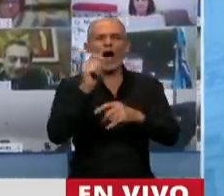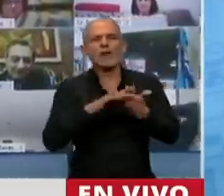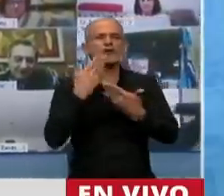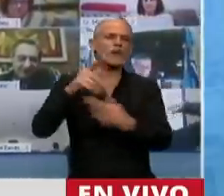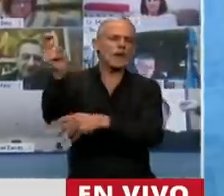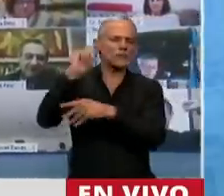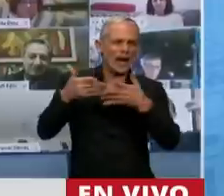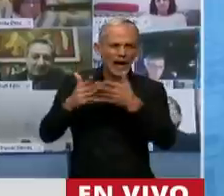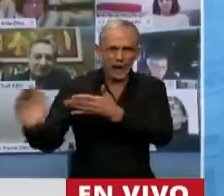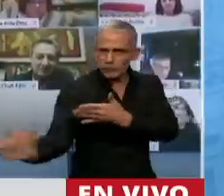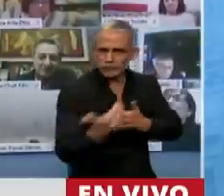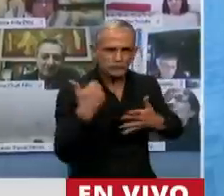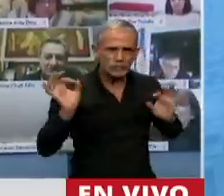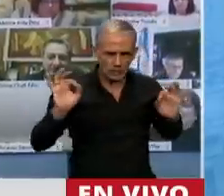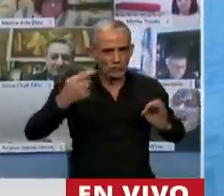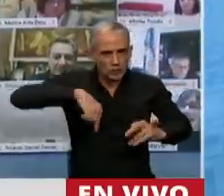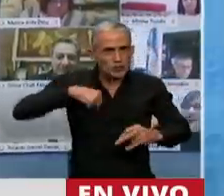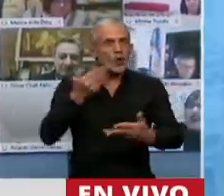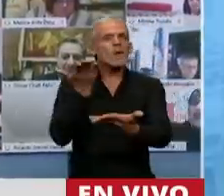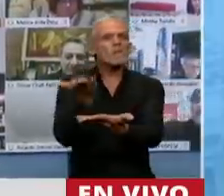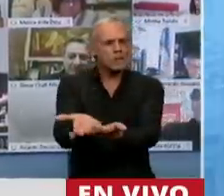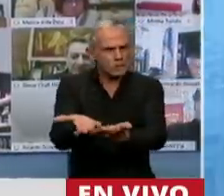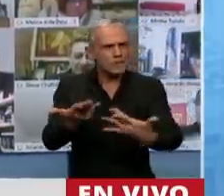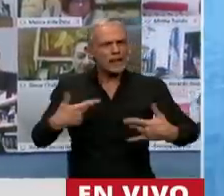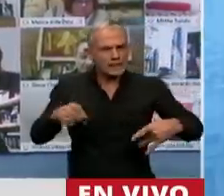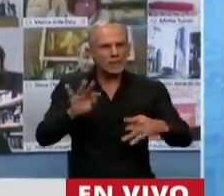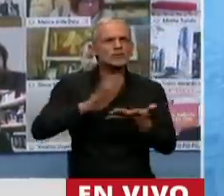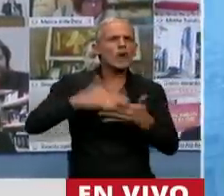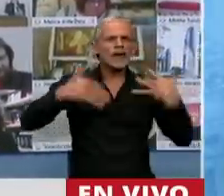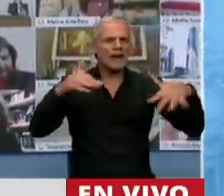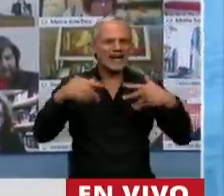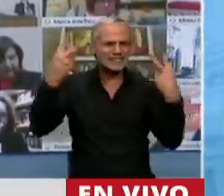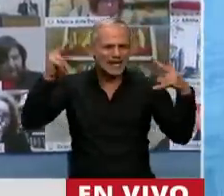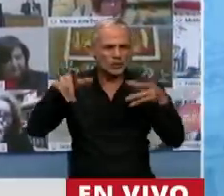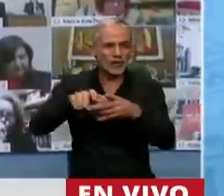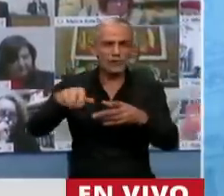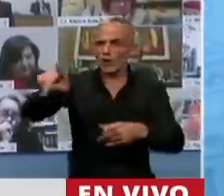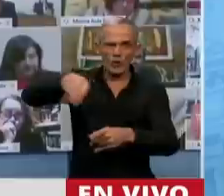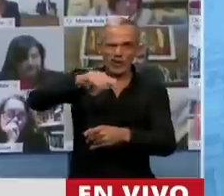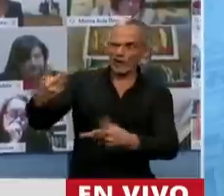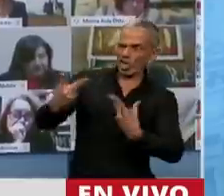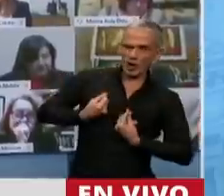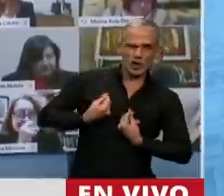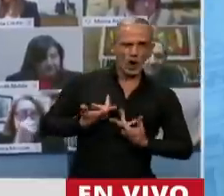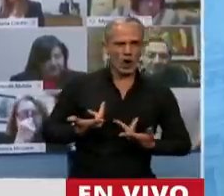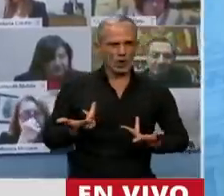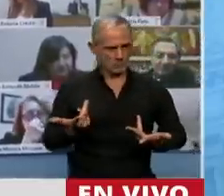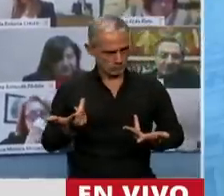Fuimos nosotros los que pedimos el tratamiento sobre tablas de la emergencia de turismo y fueron ustedes los que dijeron que no.